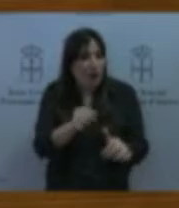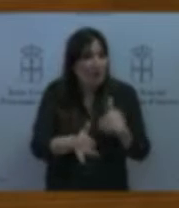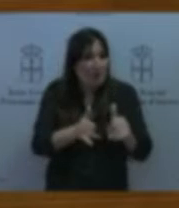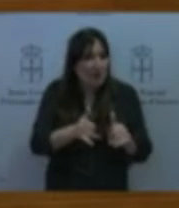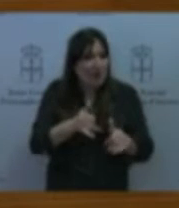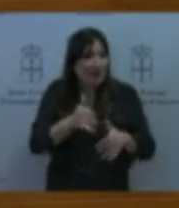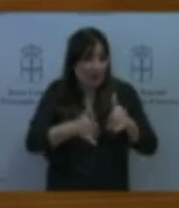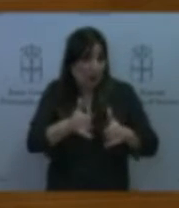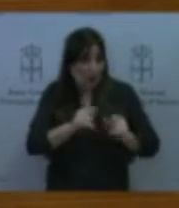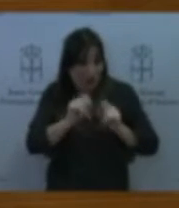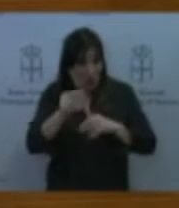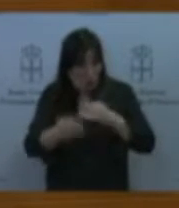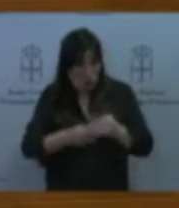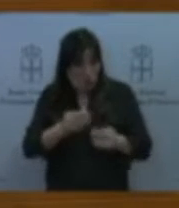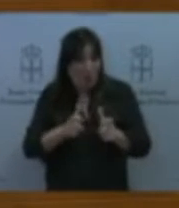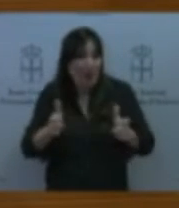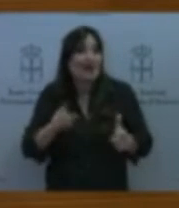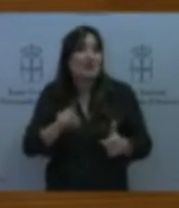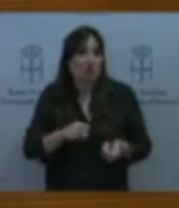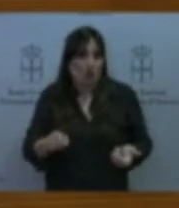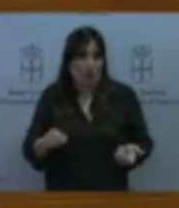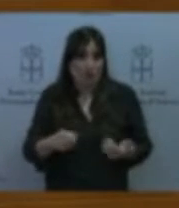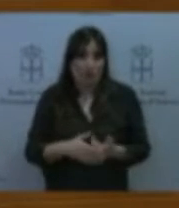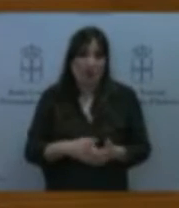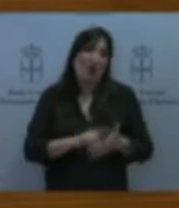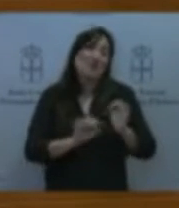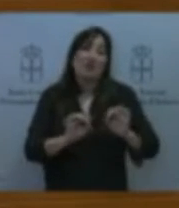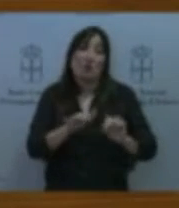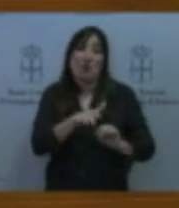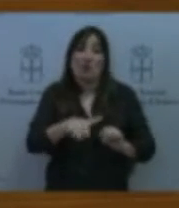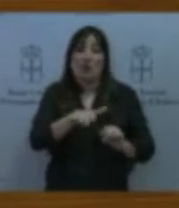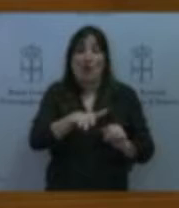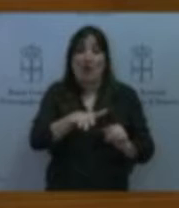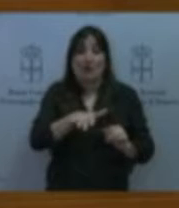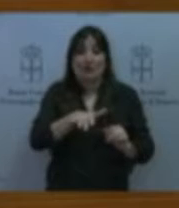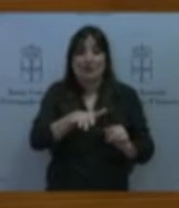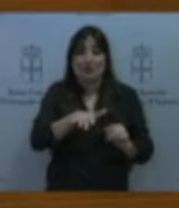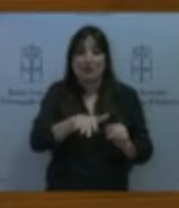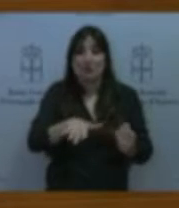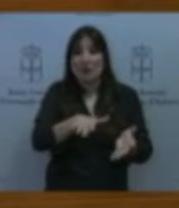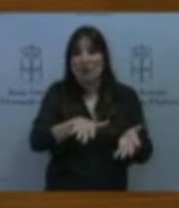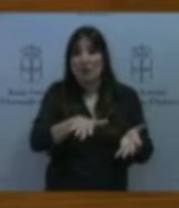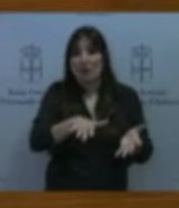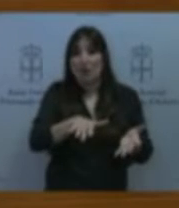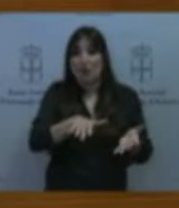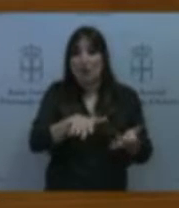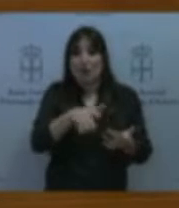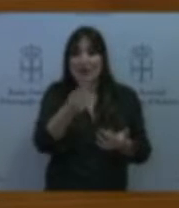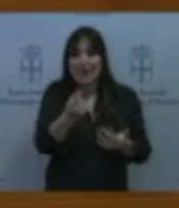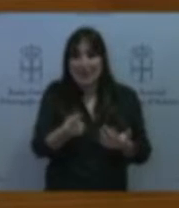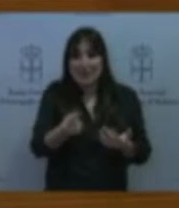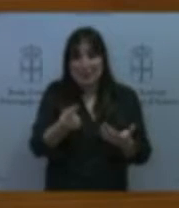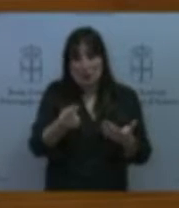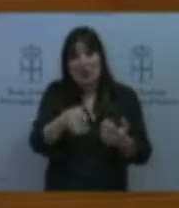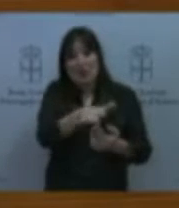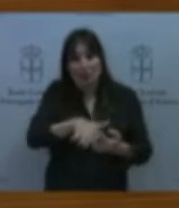especialmente en en las áreas que tienen el nuevo diseño de ejes cívicos. Es verdad que